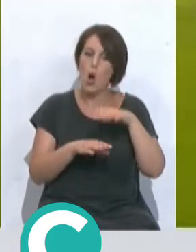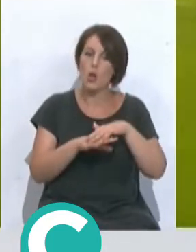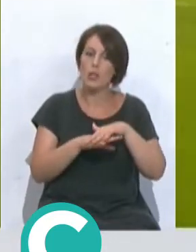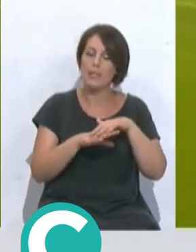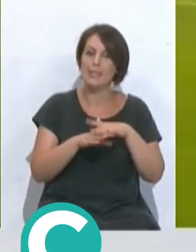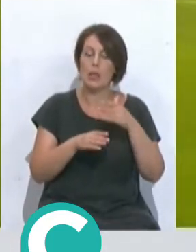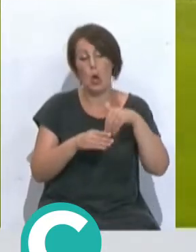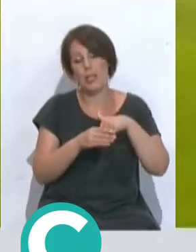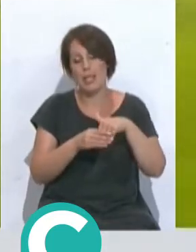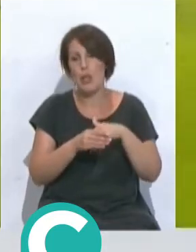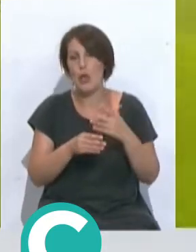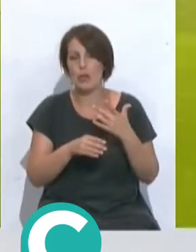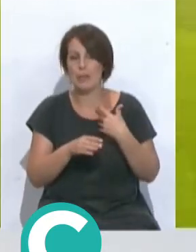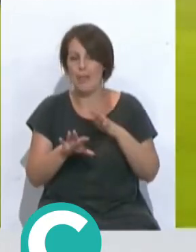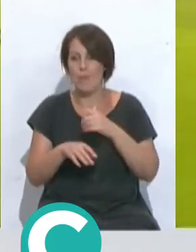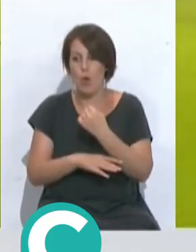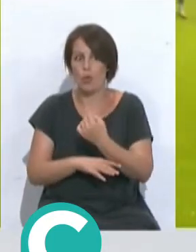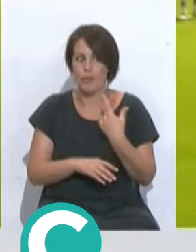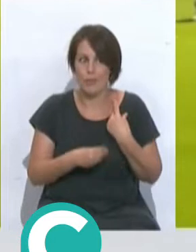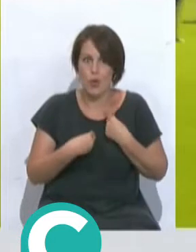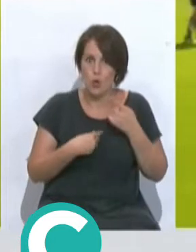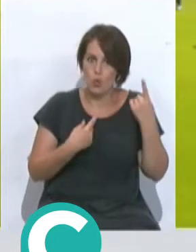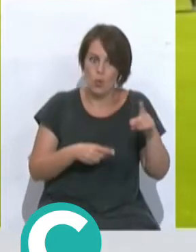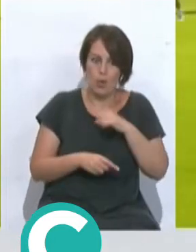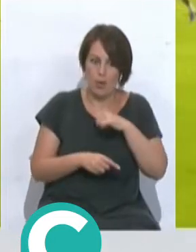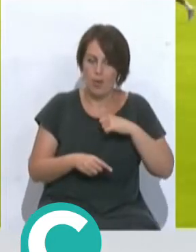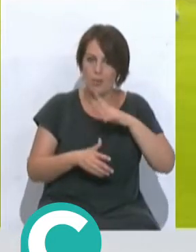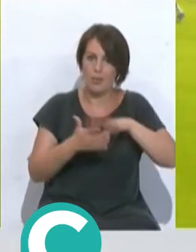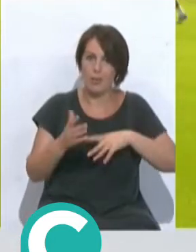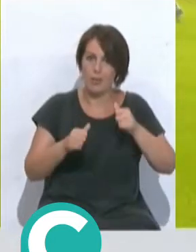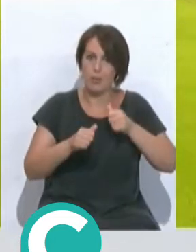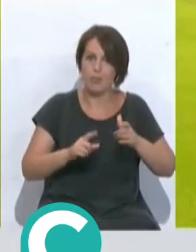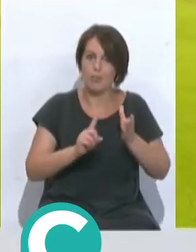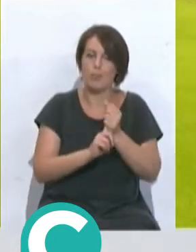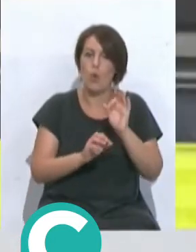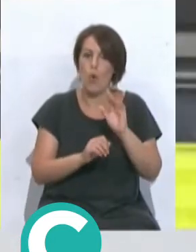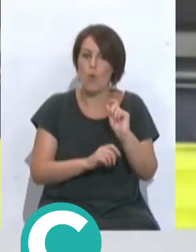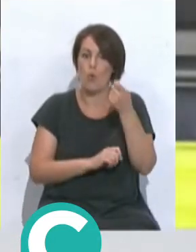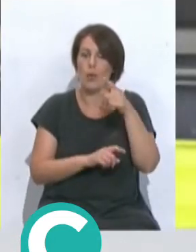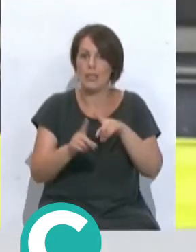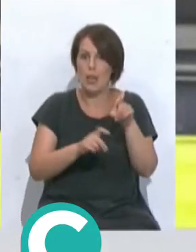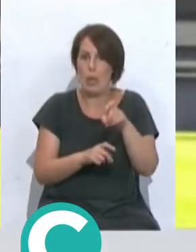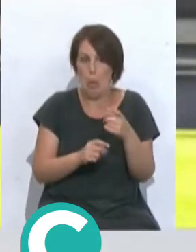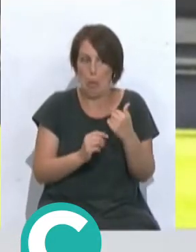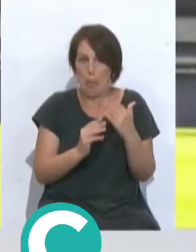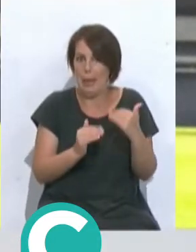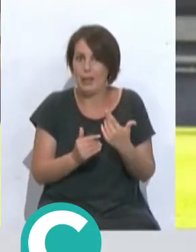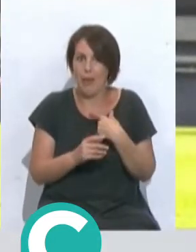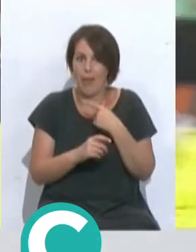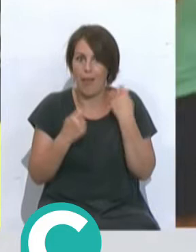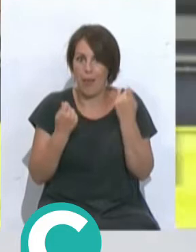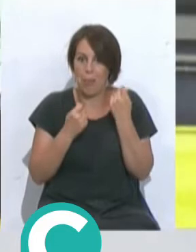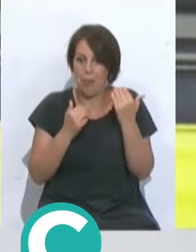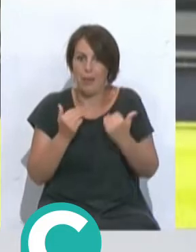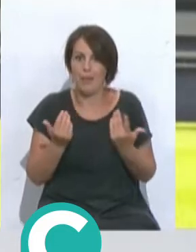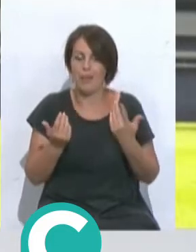apoyo al Cádiz que lo que hayas podido vivir tú, consiguiendo títulos con el Barça o consiguiendo grandes los también con la selección. Sí, porque al final, no sé,